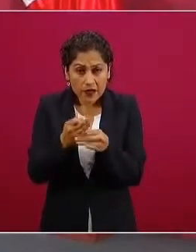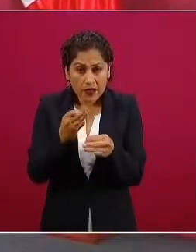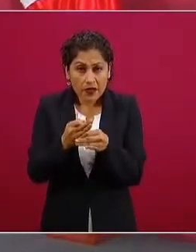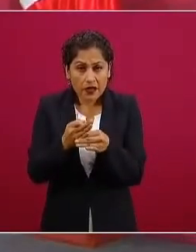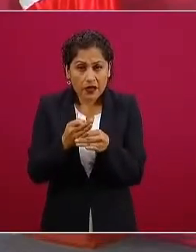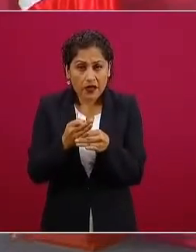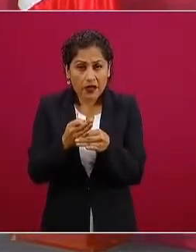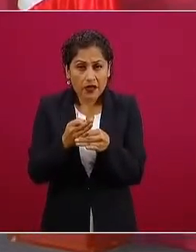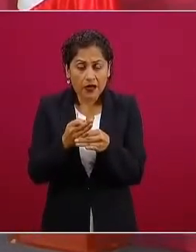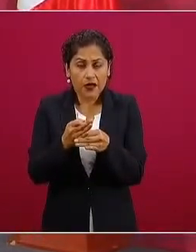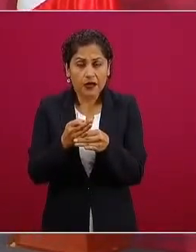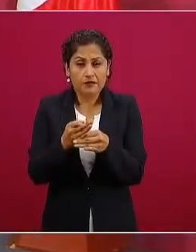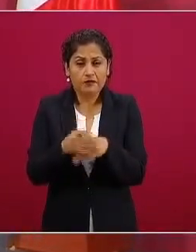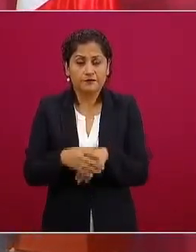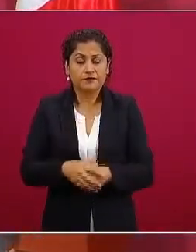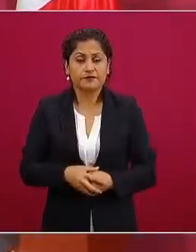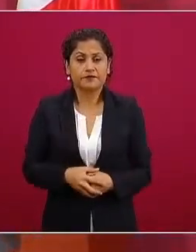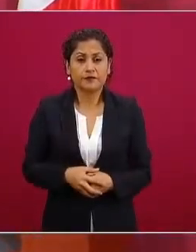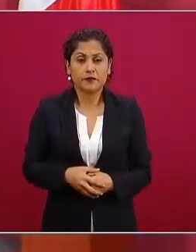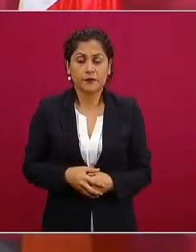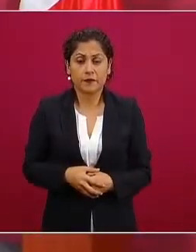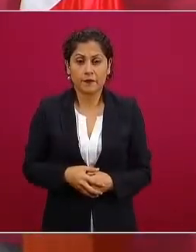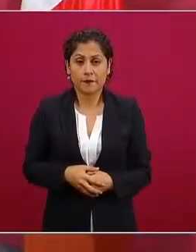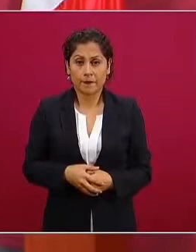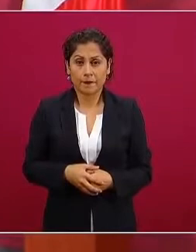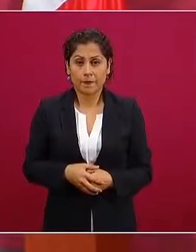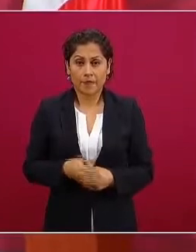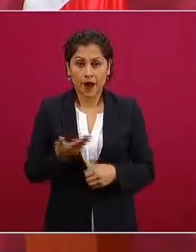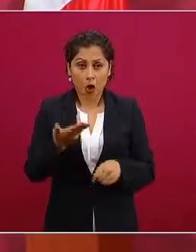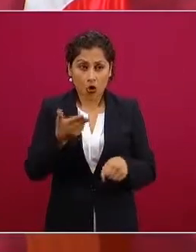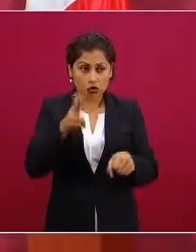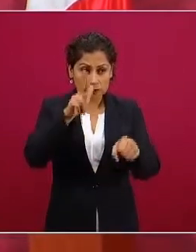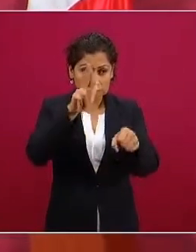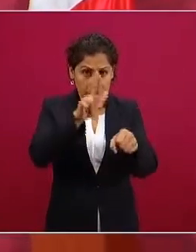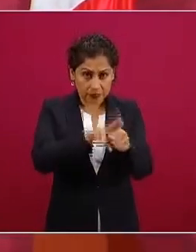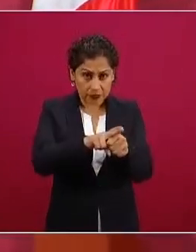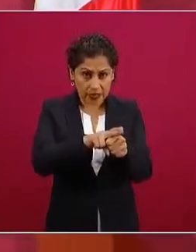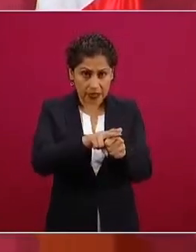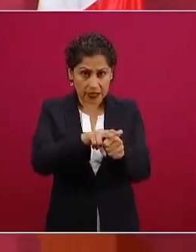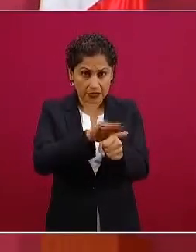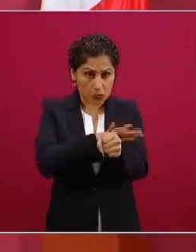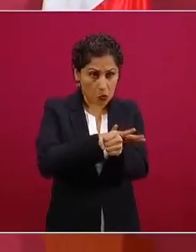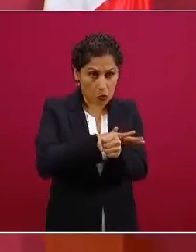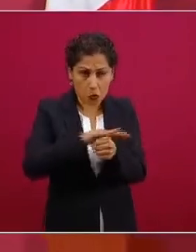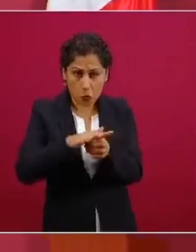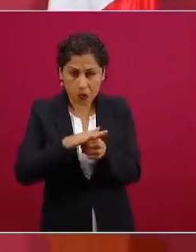ocupadas el 30% de las camas